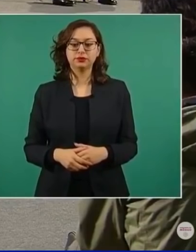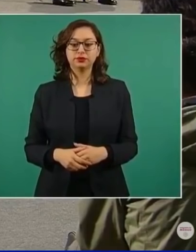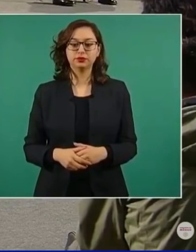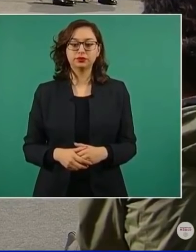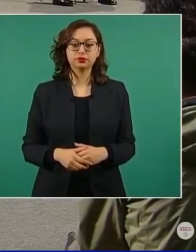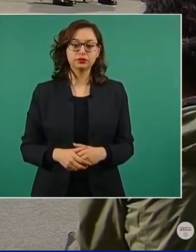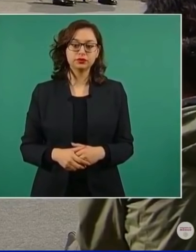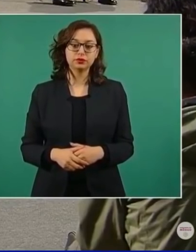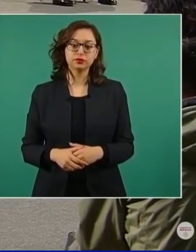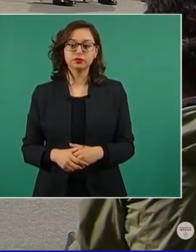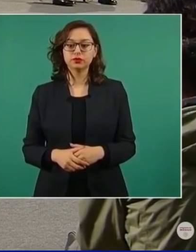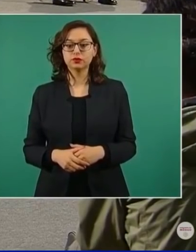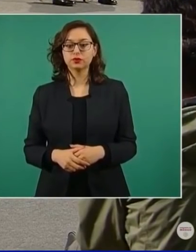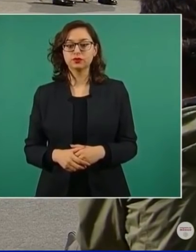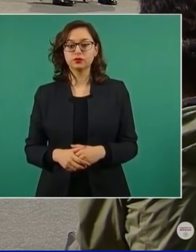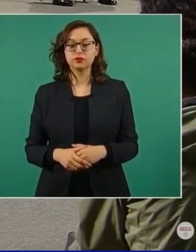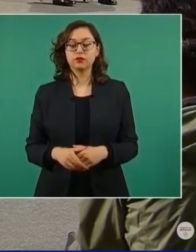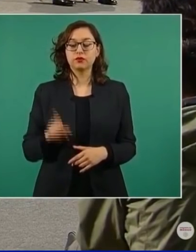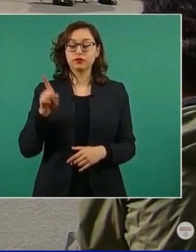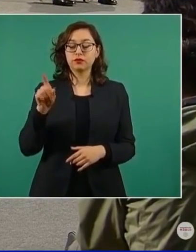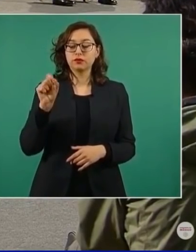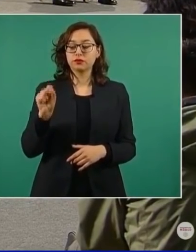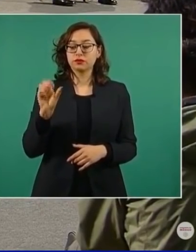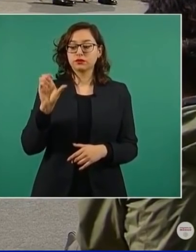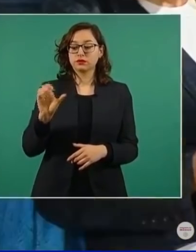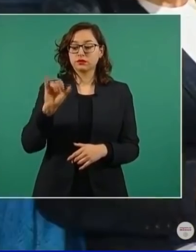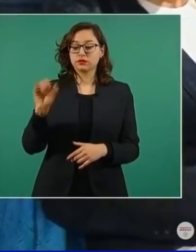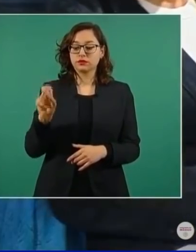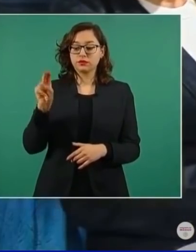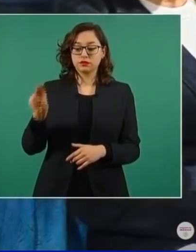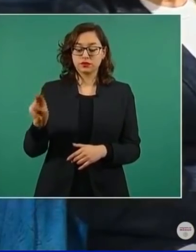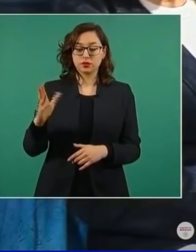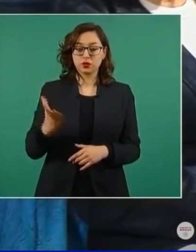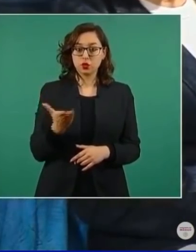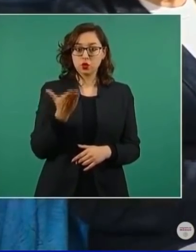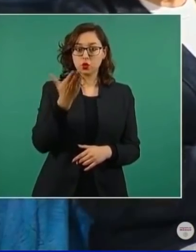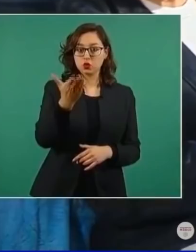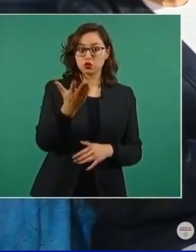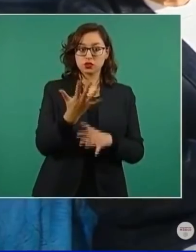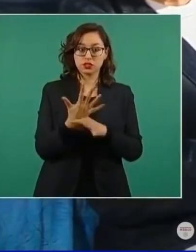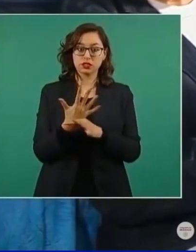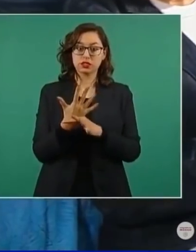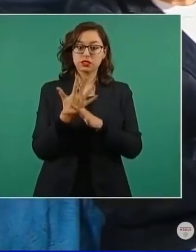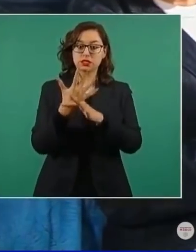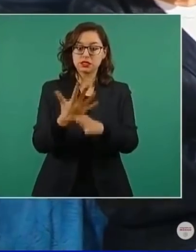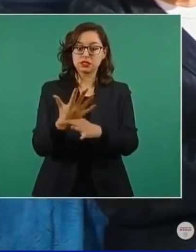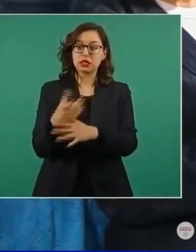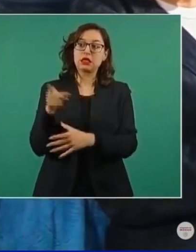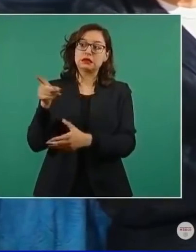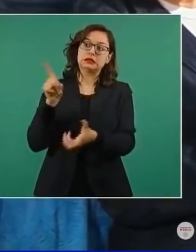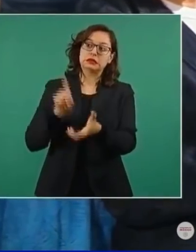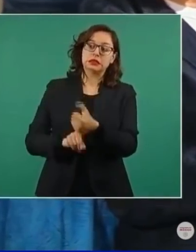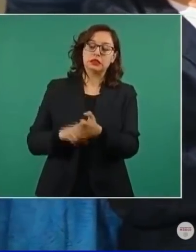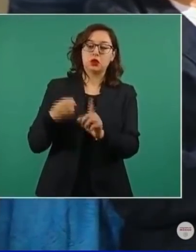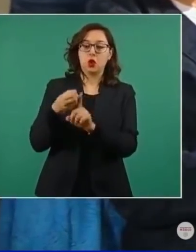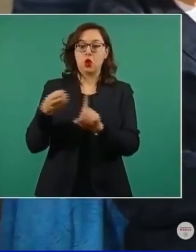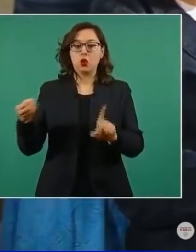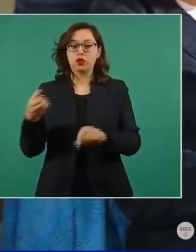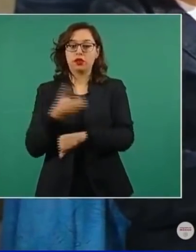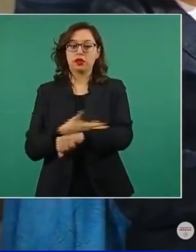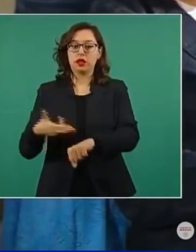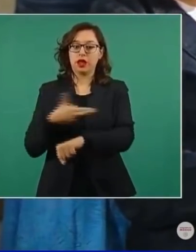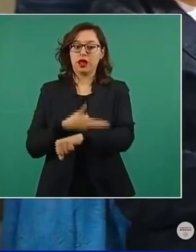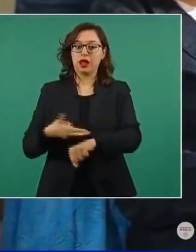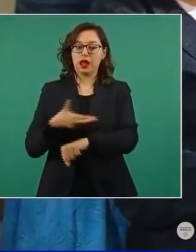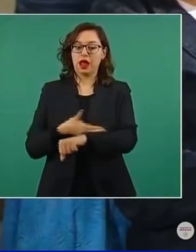que usted lo ha señalado, no solamente en la estructura y el funcionamiento, sino además en la propia